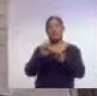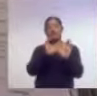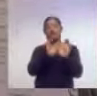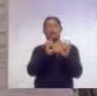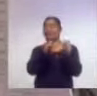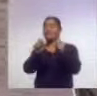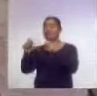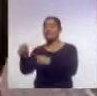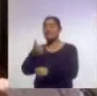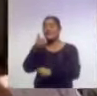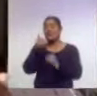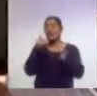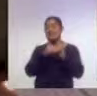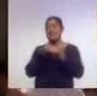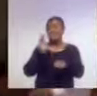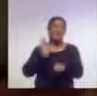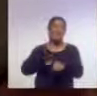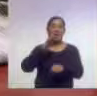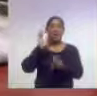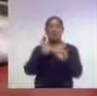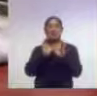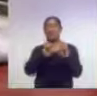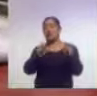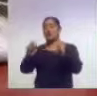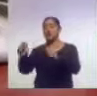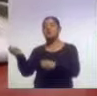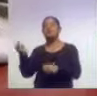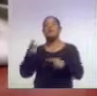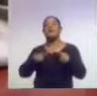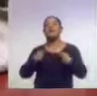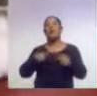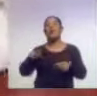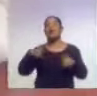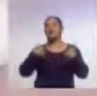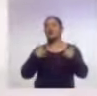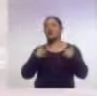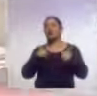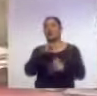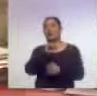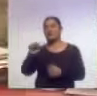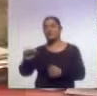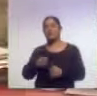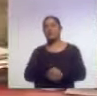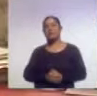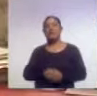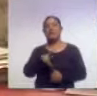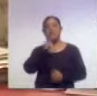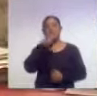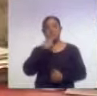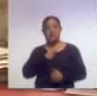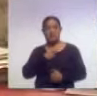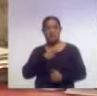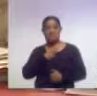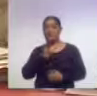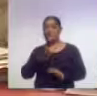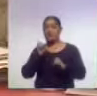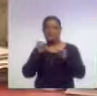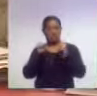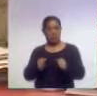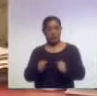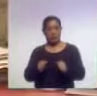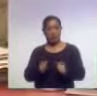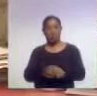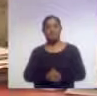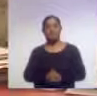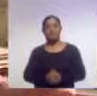liberación de servicio social, informó la titular de la dependencia, Coral Coatepotso. Lo primero es ser institucionales